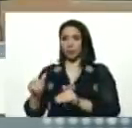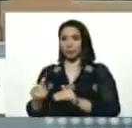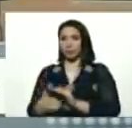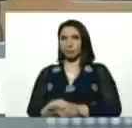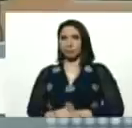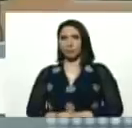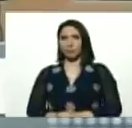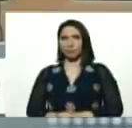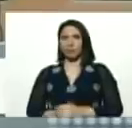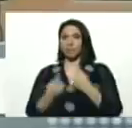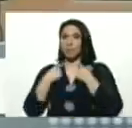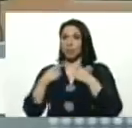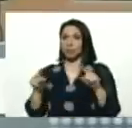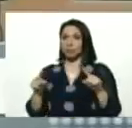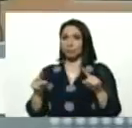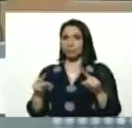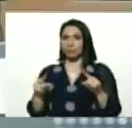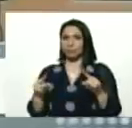y perdimos,